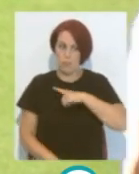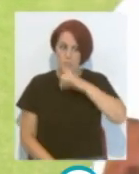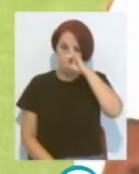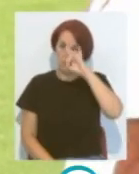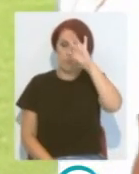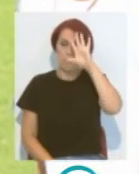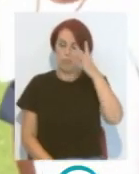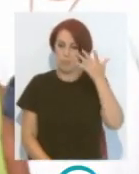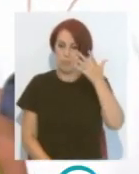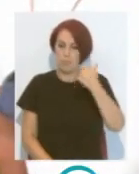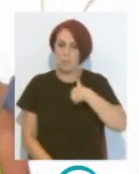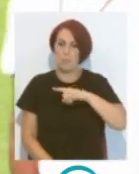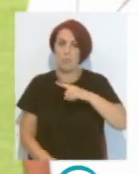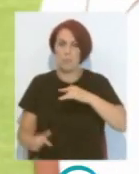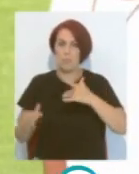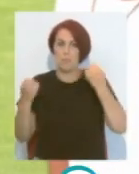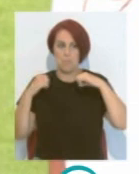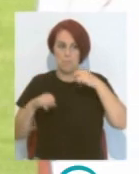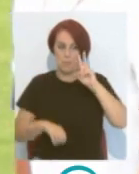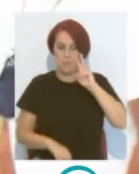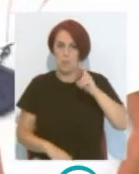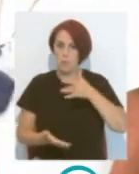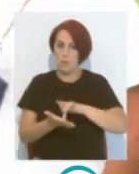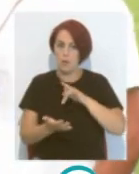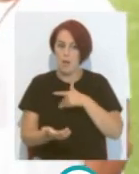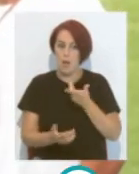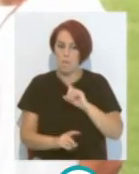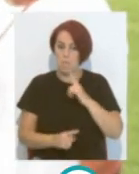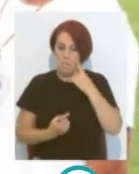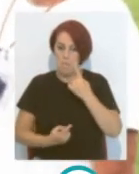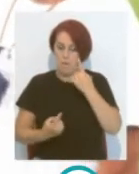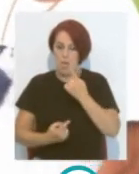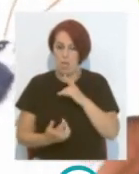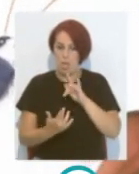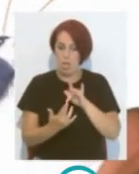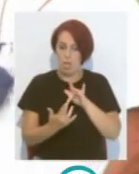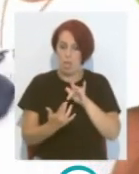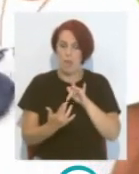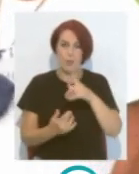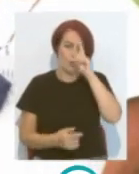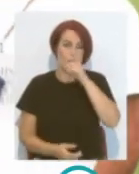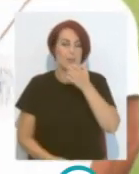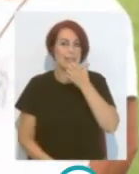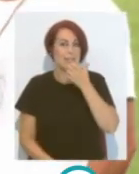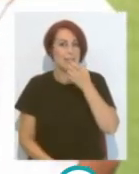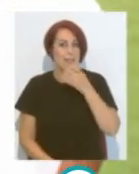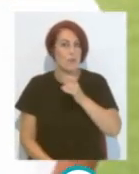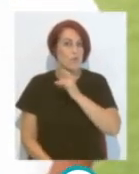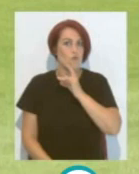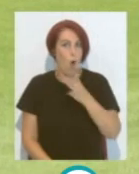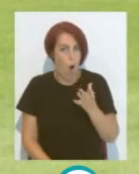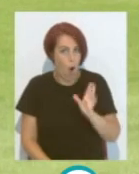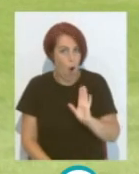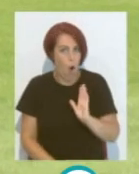Cuando lo vimos En el primer entrenamiento Cuando tuvimos El primer contacto con él No sabemos Si habrá bajado El handicap en gol Habrá que